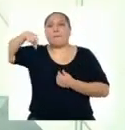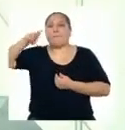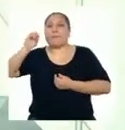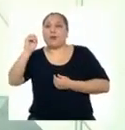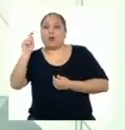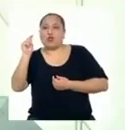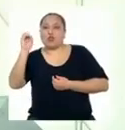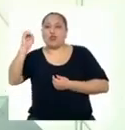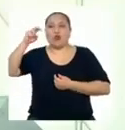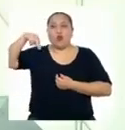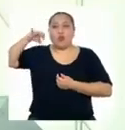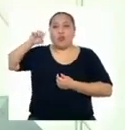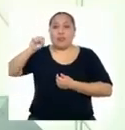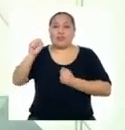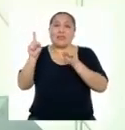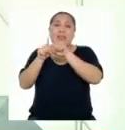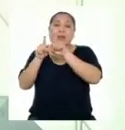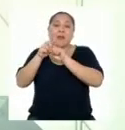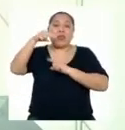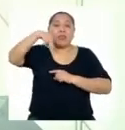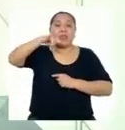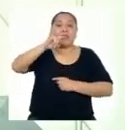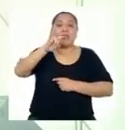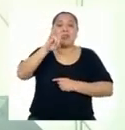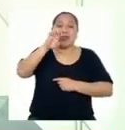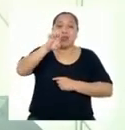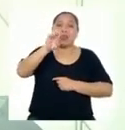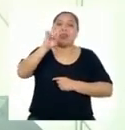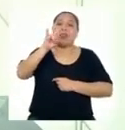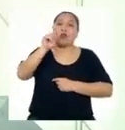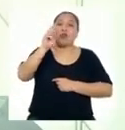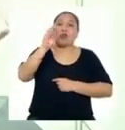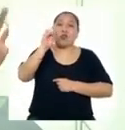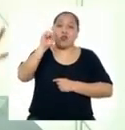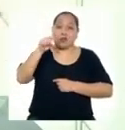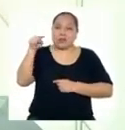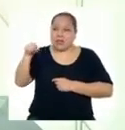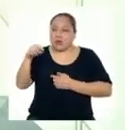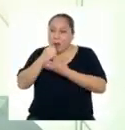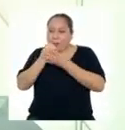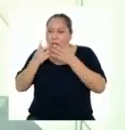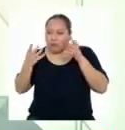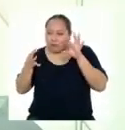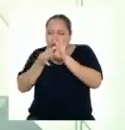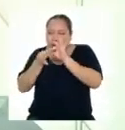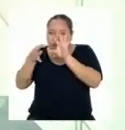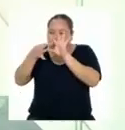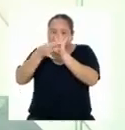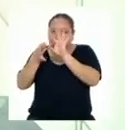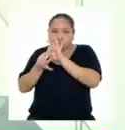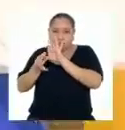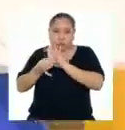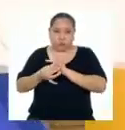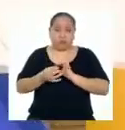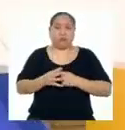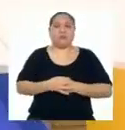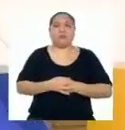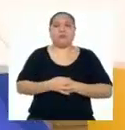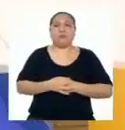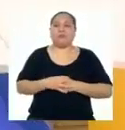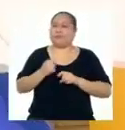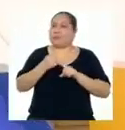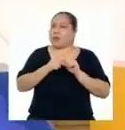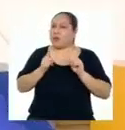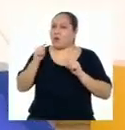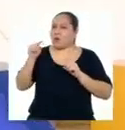núcleo del átomo En donde existe una fuerza que mantiene unida a las subpartículas que forman parte del núcleo Pero